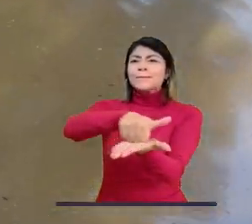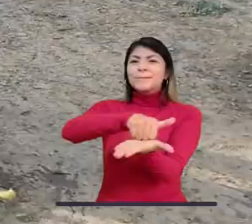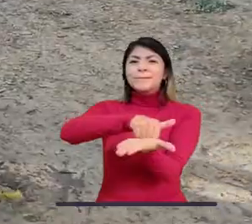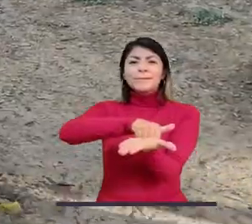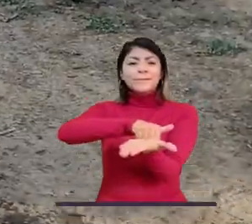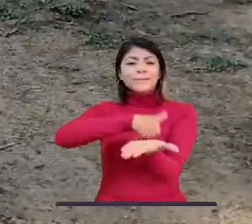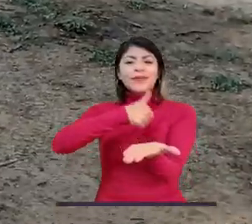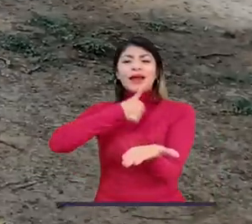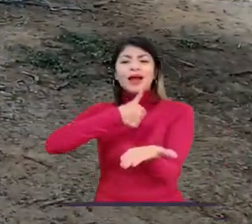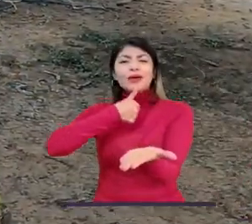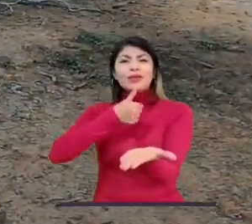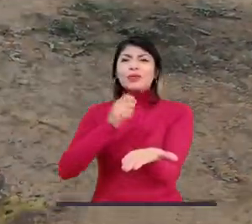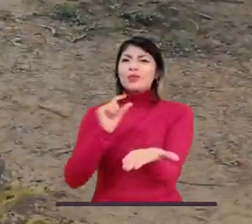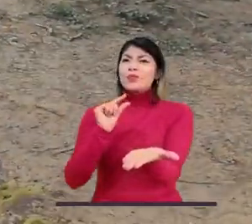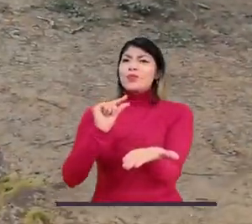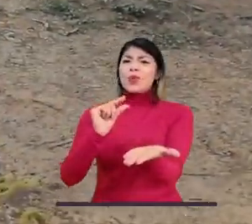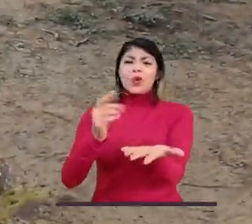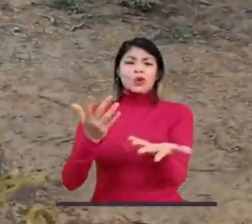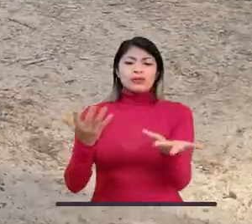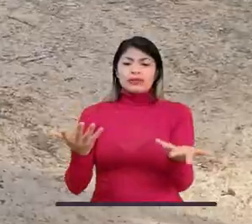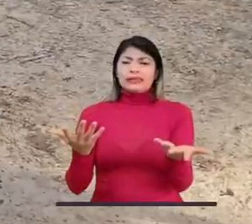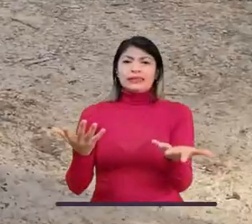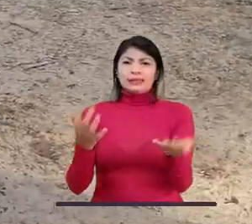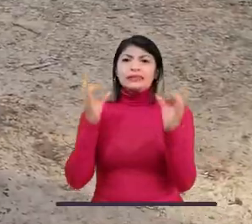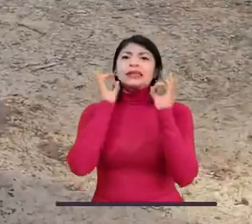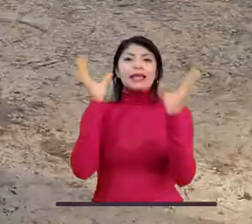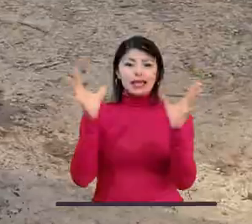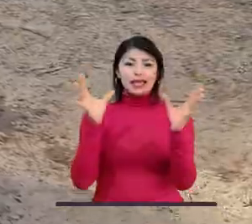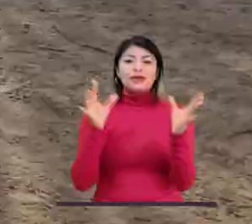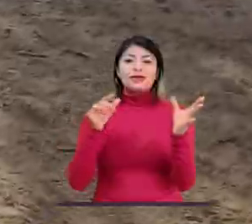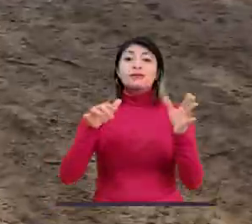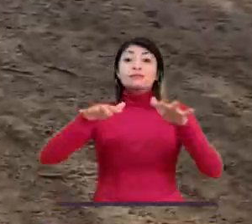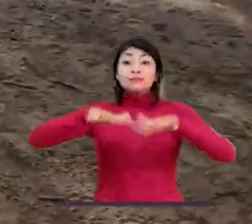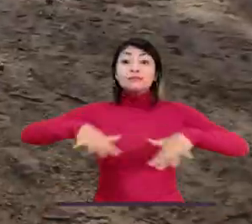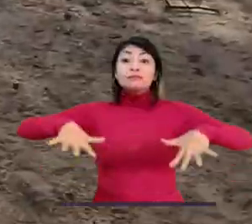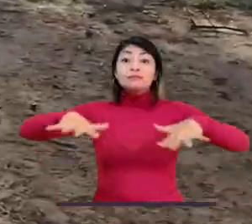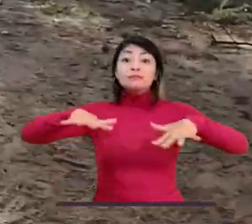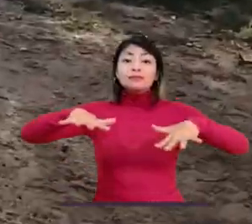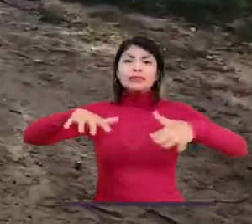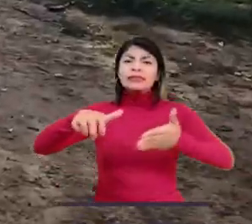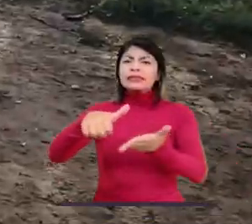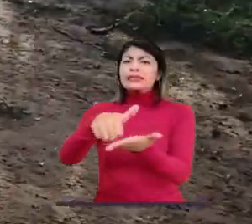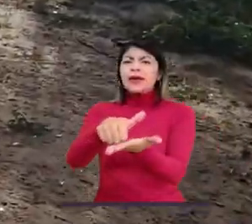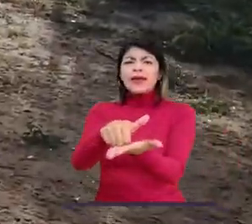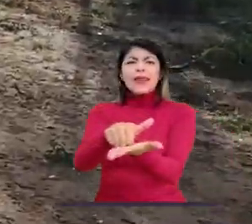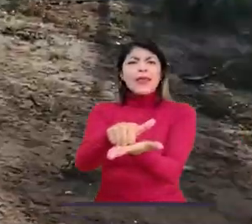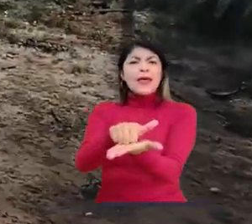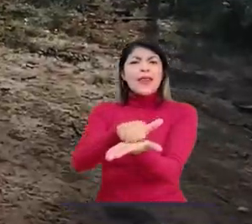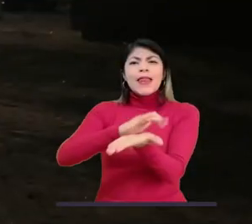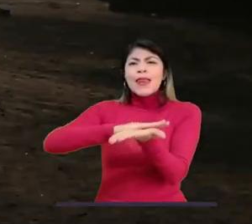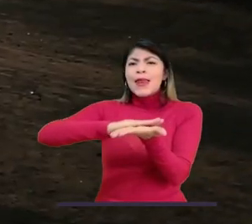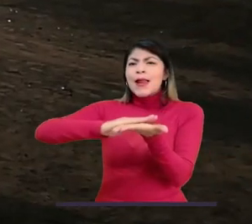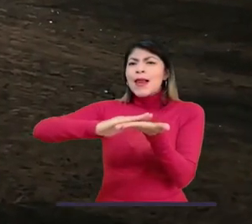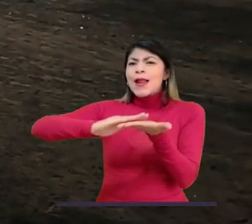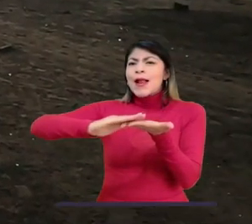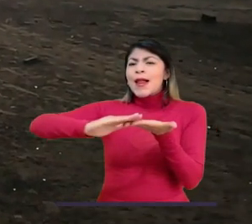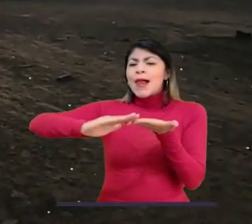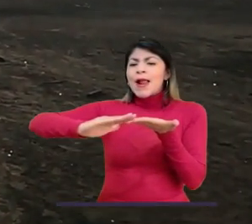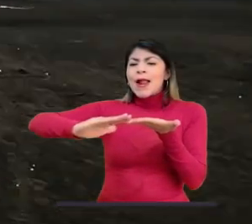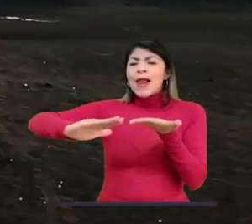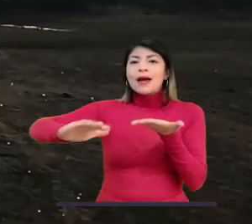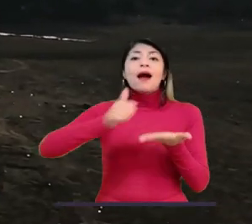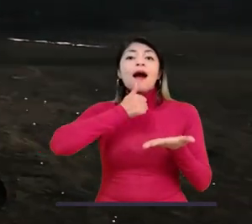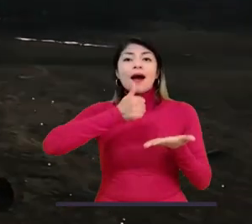aumenta la desertificación, es decir, la tierra muy seca y plana. Es